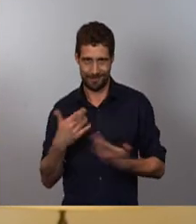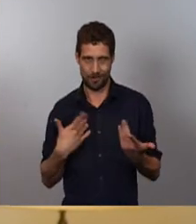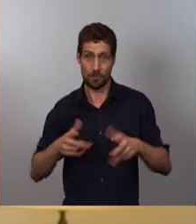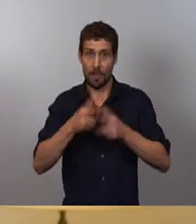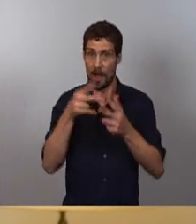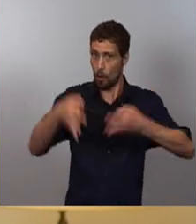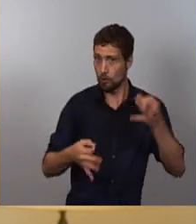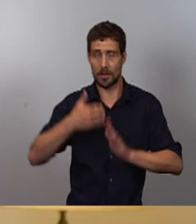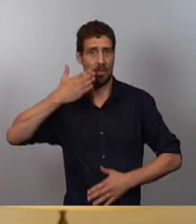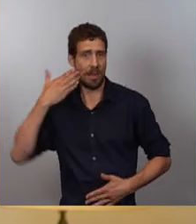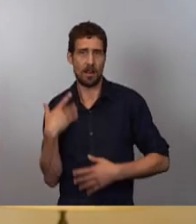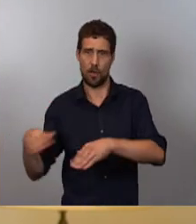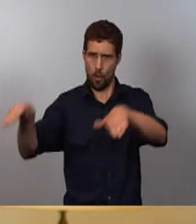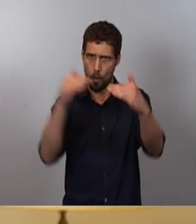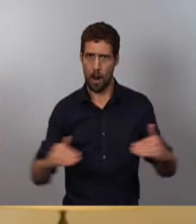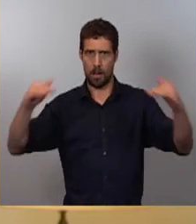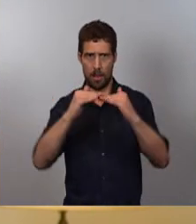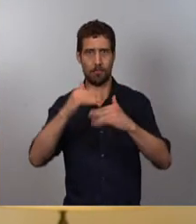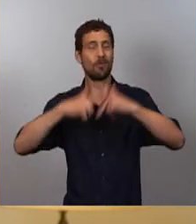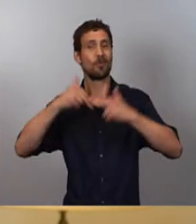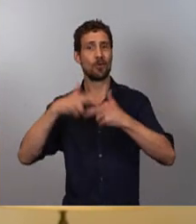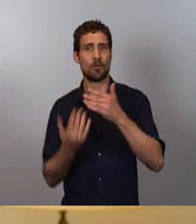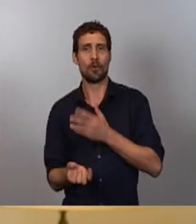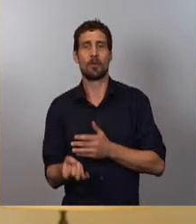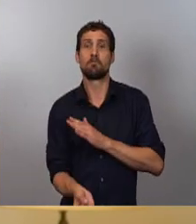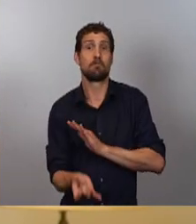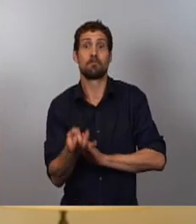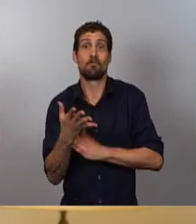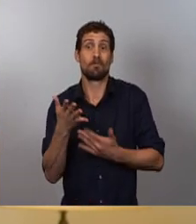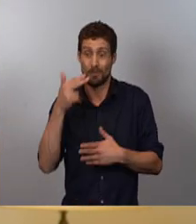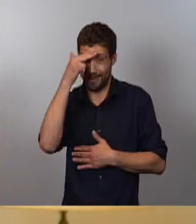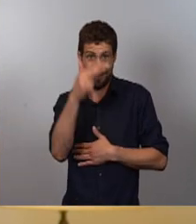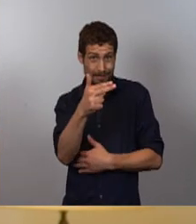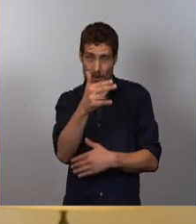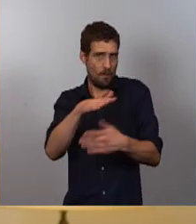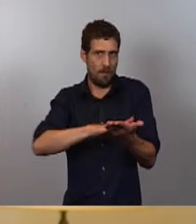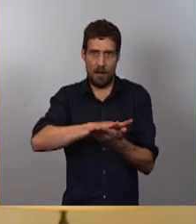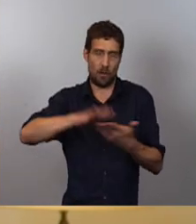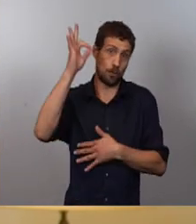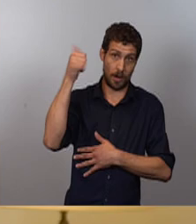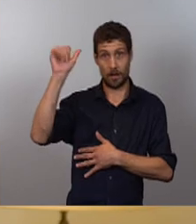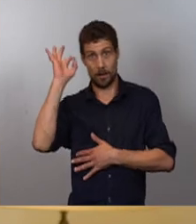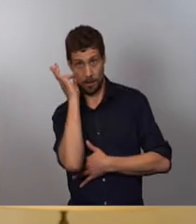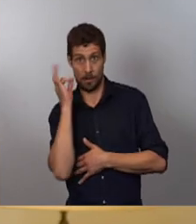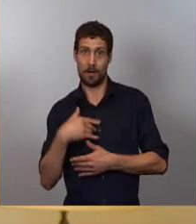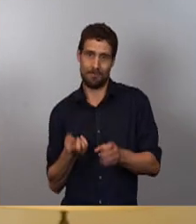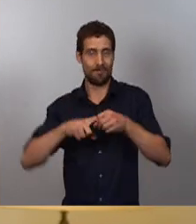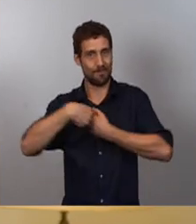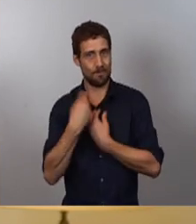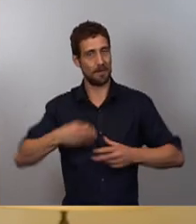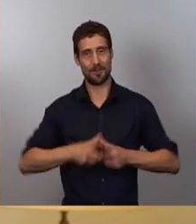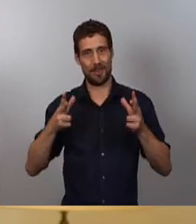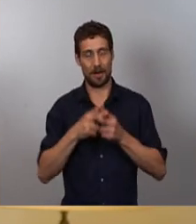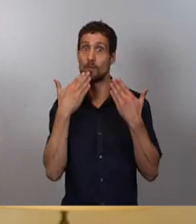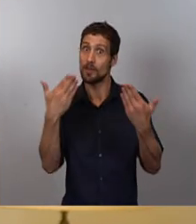más igual, construida desde el respeto al poder de las mujeres y los hombres que la integran. Muchas gracias y muy